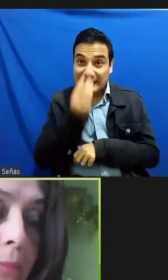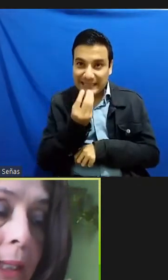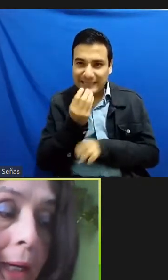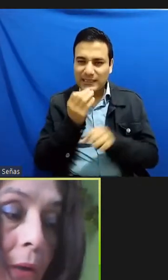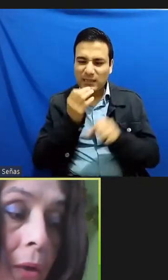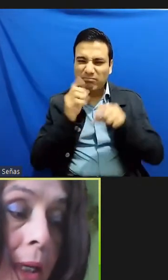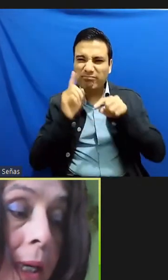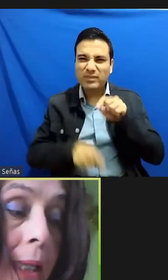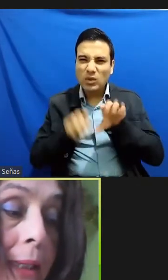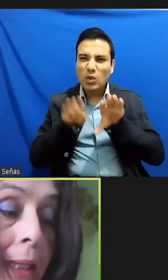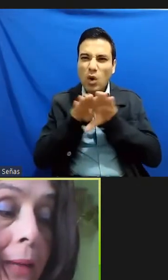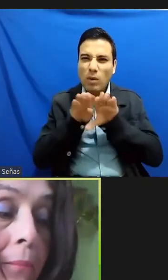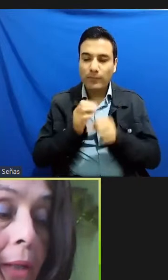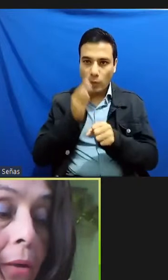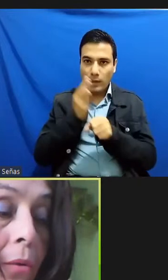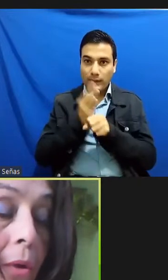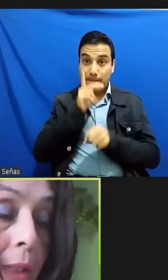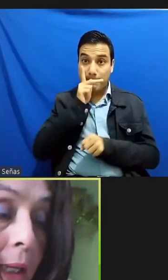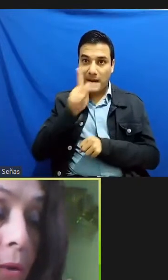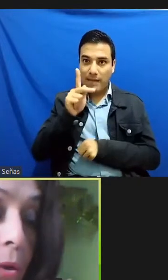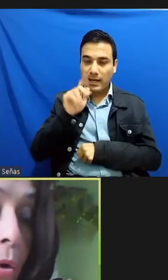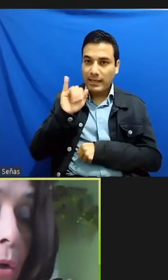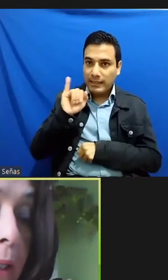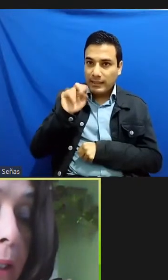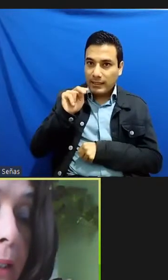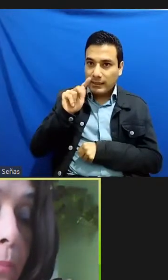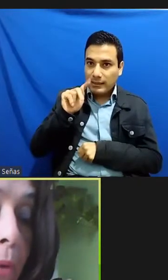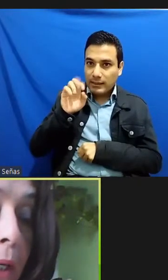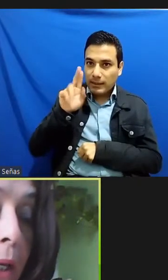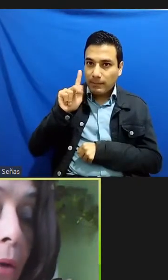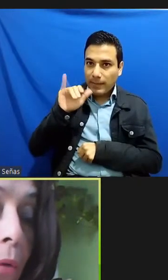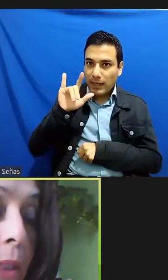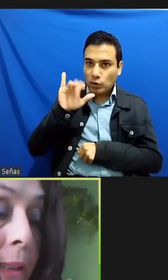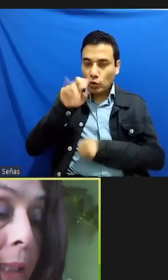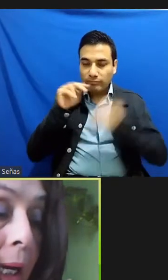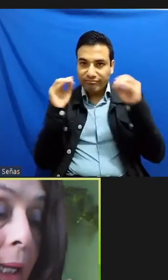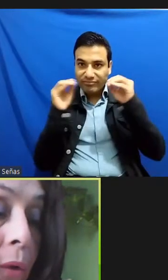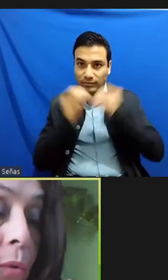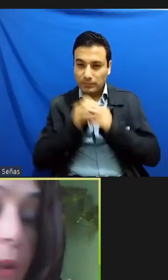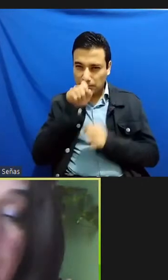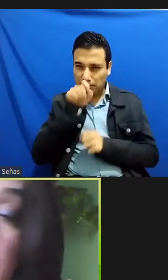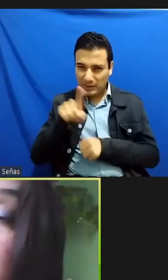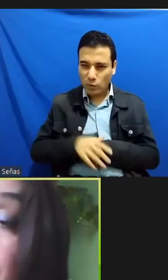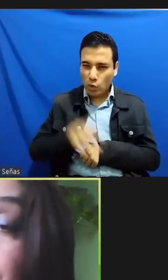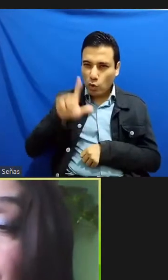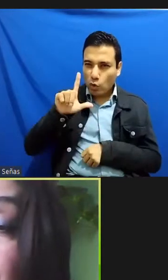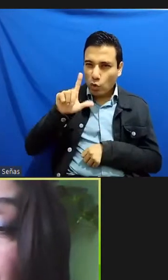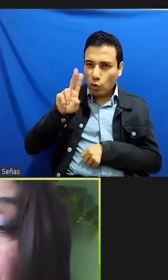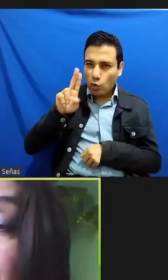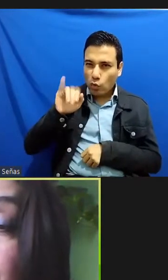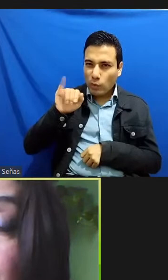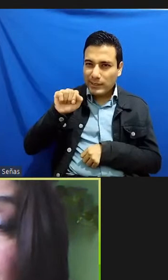este seminario tiene vínculo directo con el que expone Luis Althusser